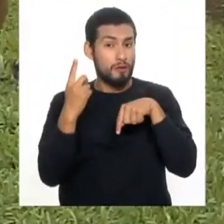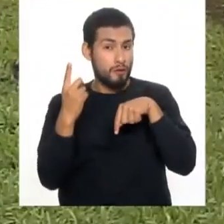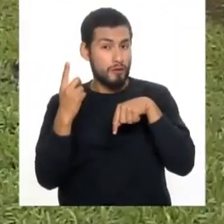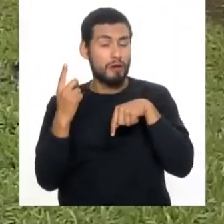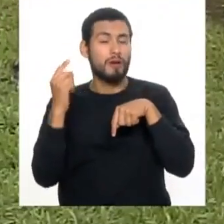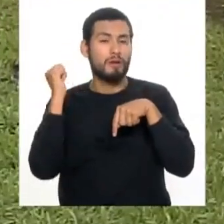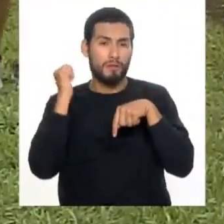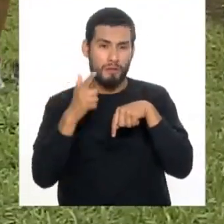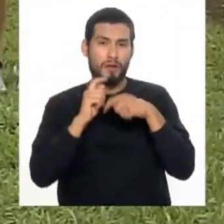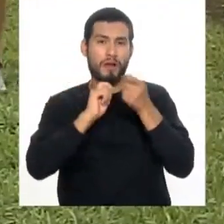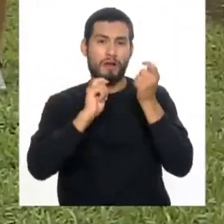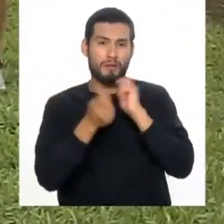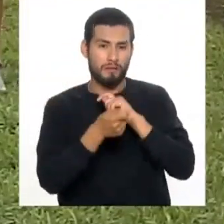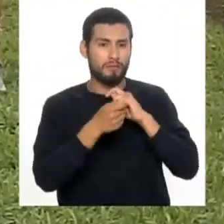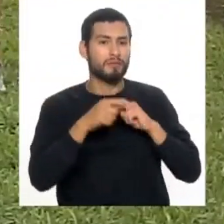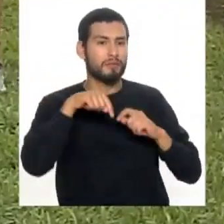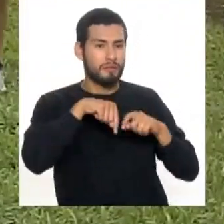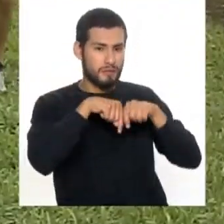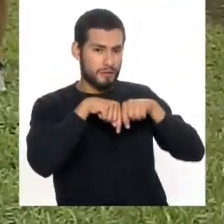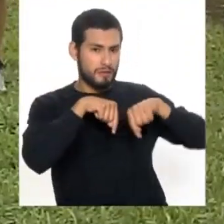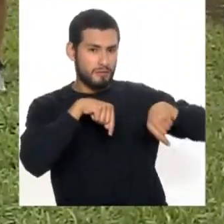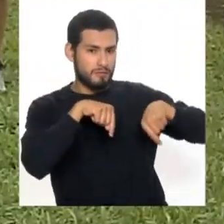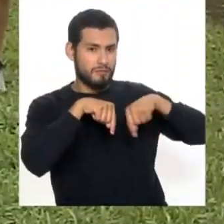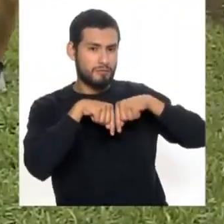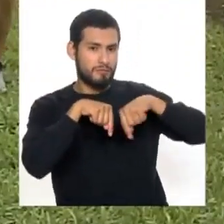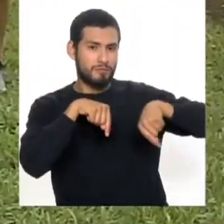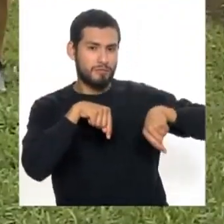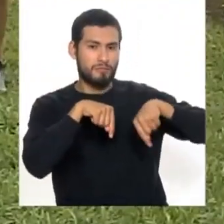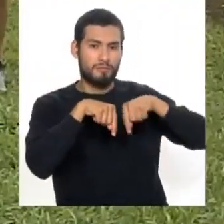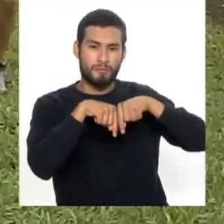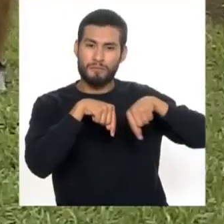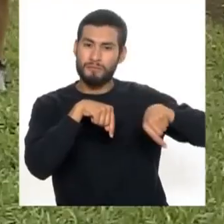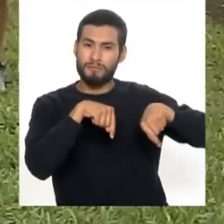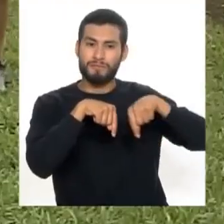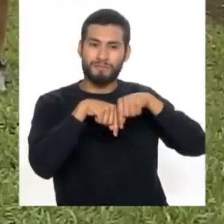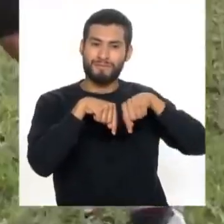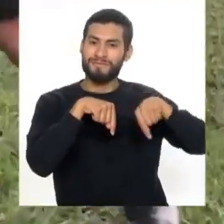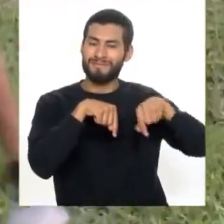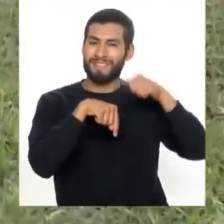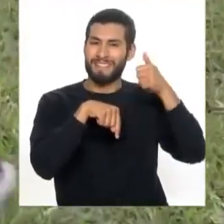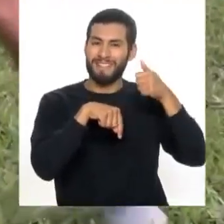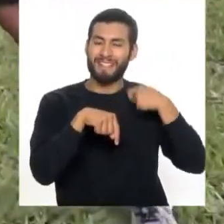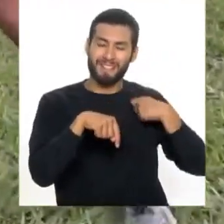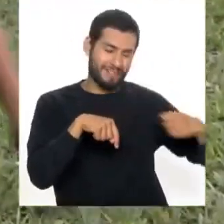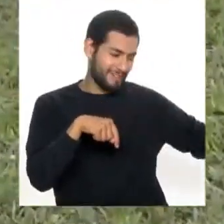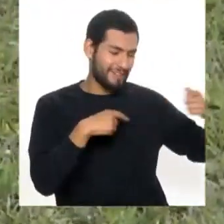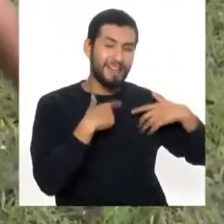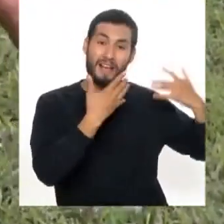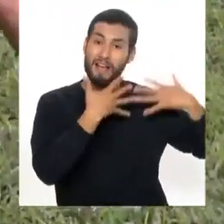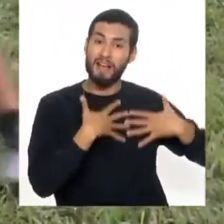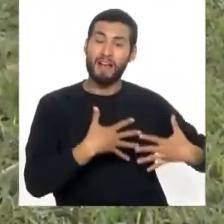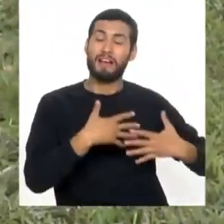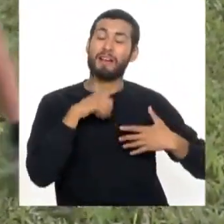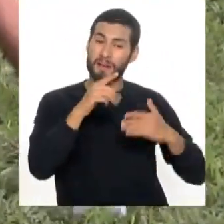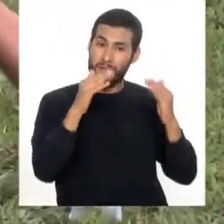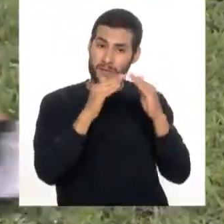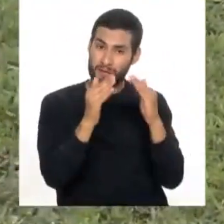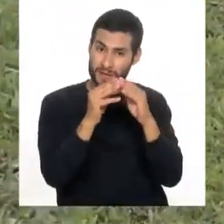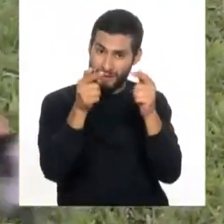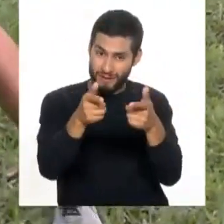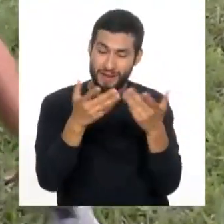uno. Y cambiamos. Ahí. Muy bien. Muy bien. Excelente. sus casitas.